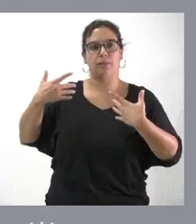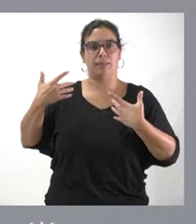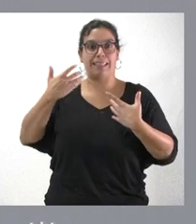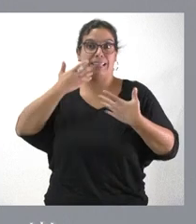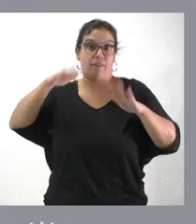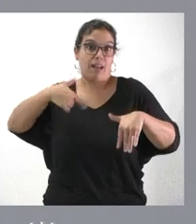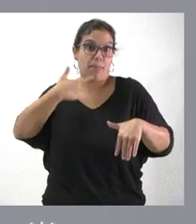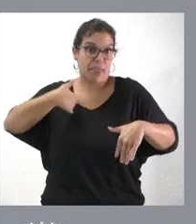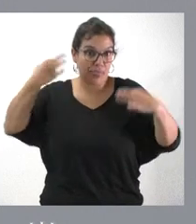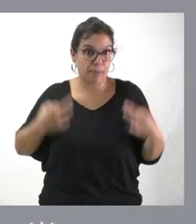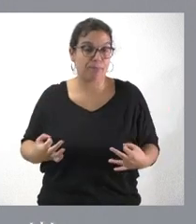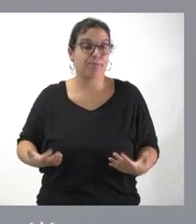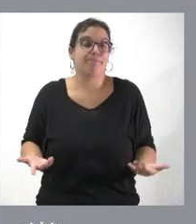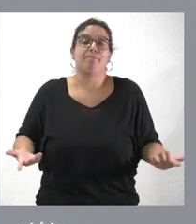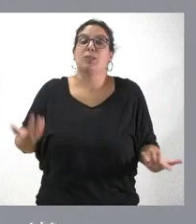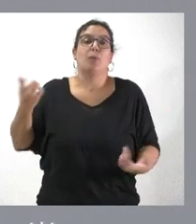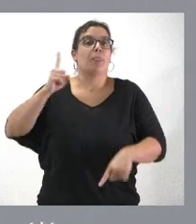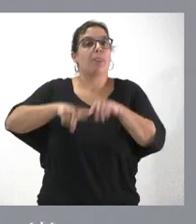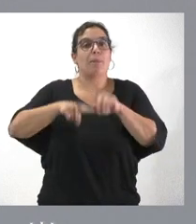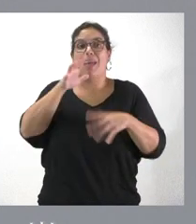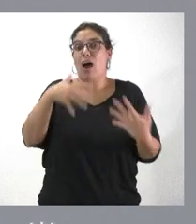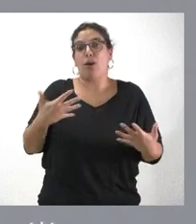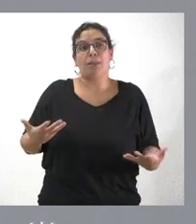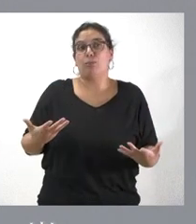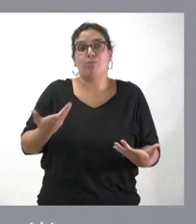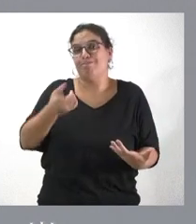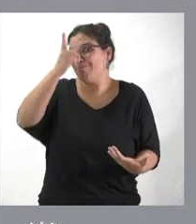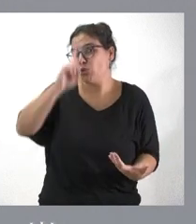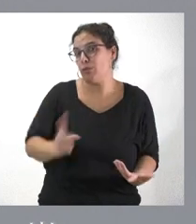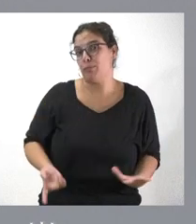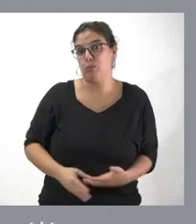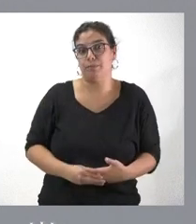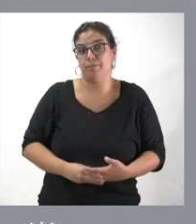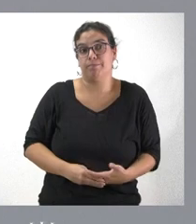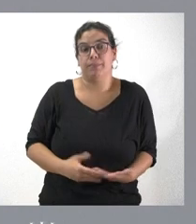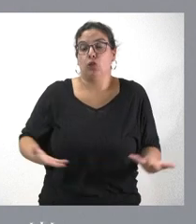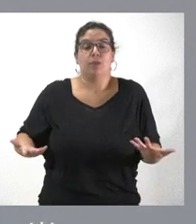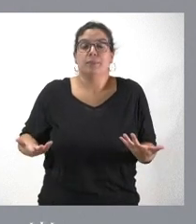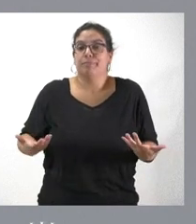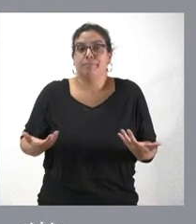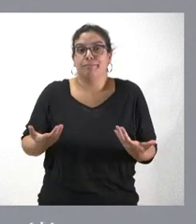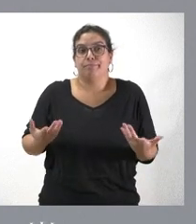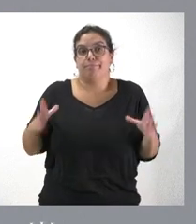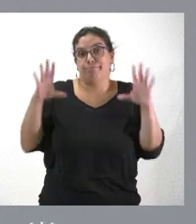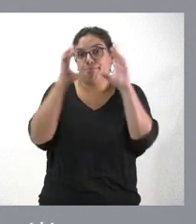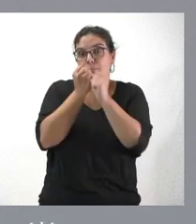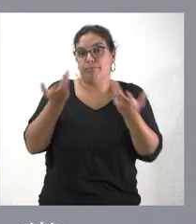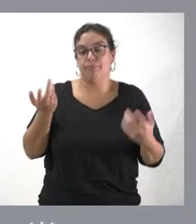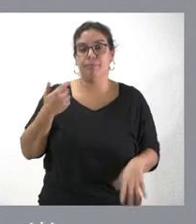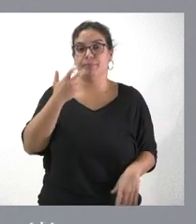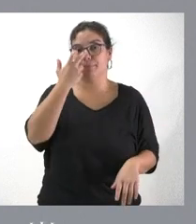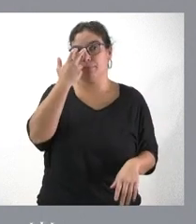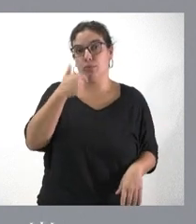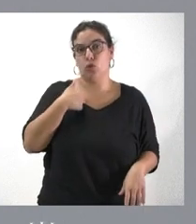finalmente se otorga. Pero esto es algo que a día de hoy no sabemos y por tanto seguimos con la indefinición encima de la mesa. Yo